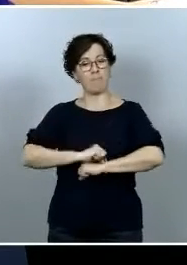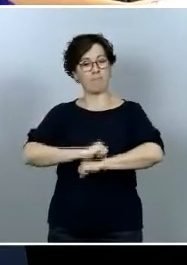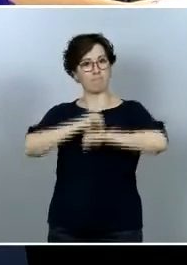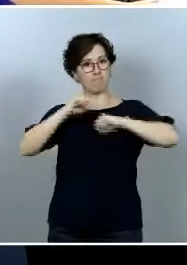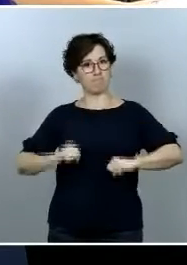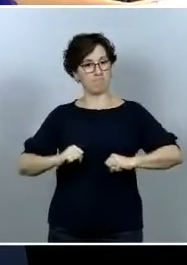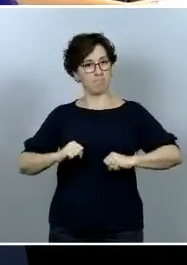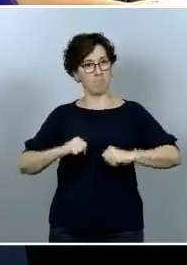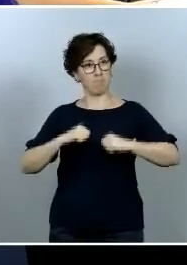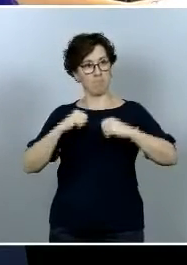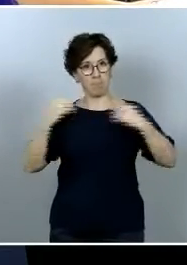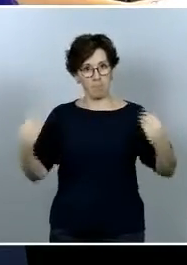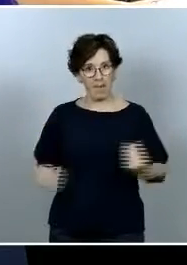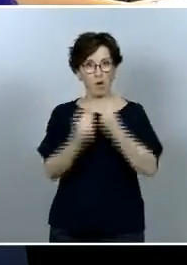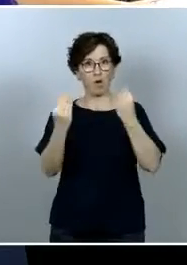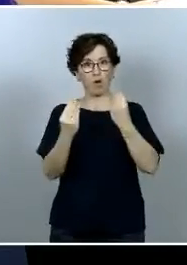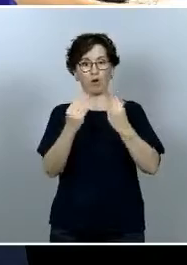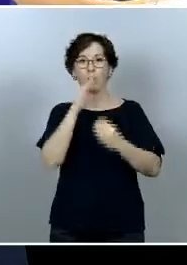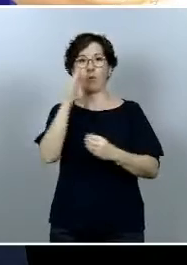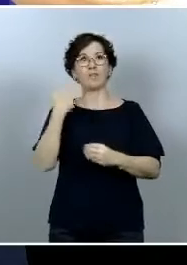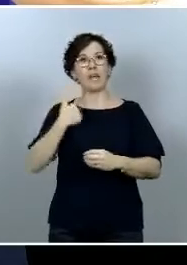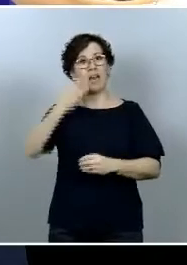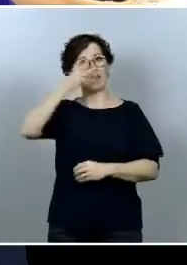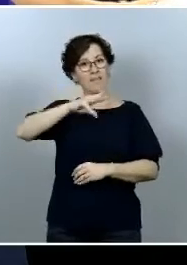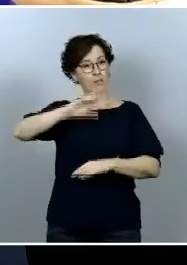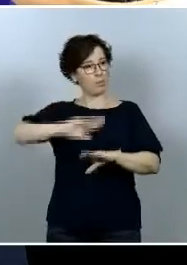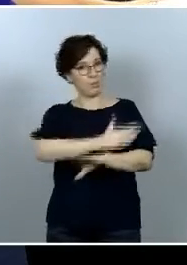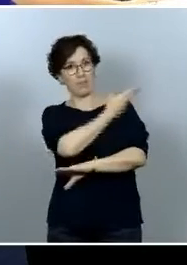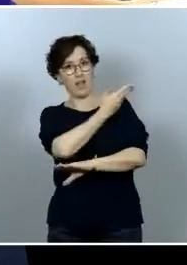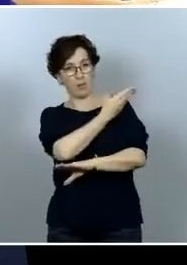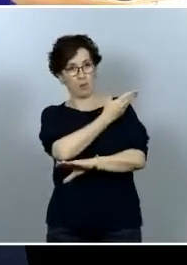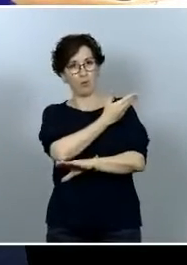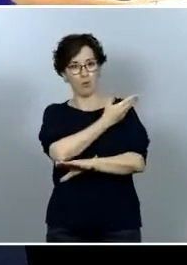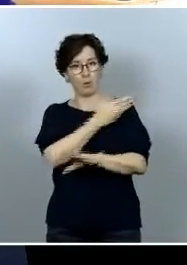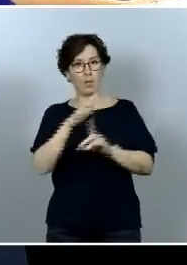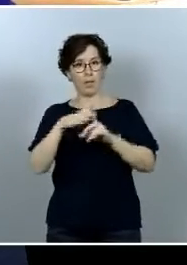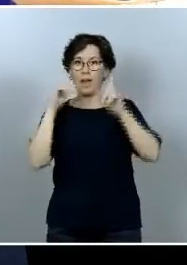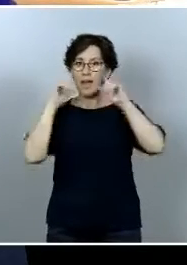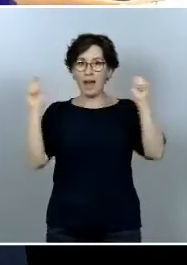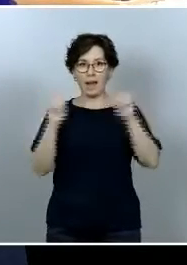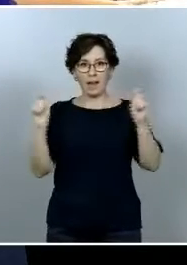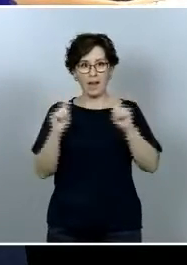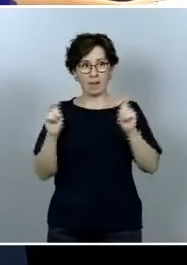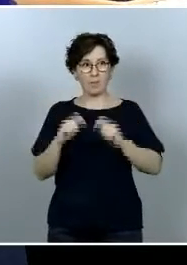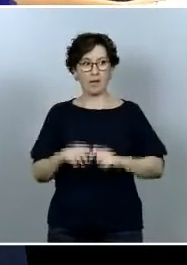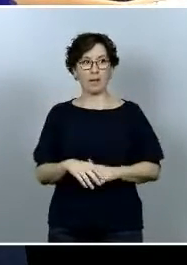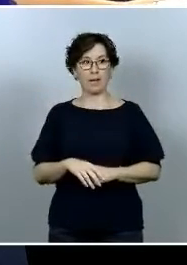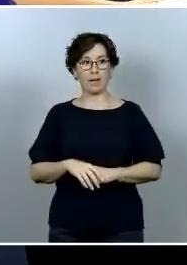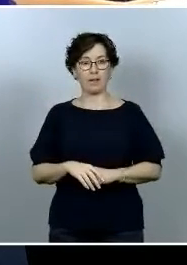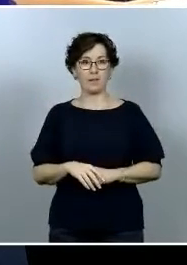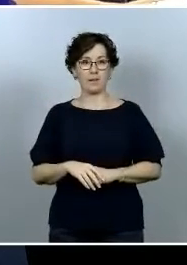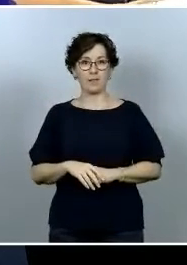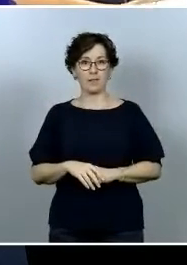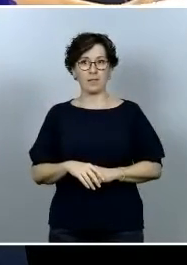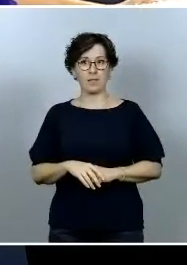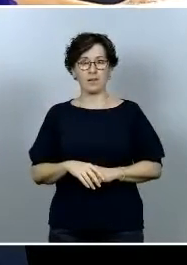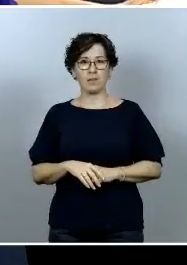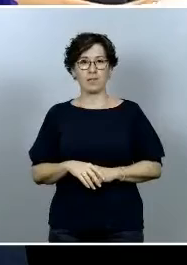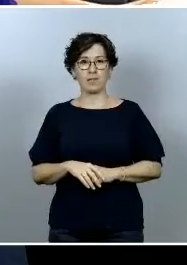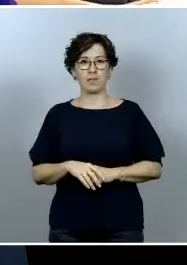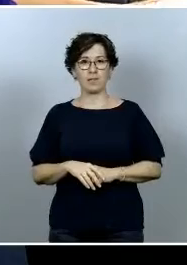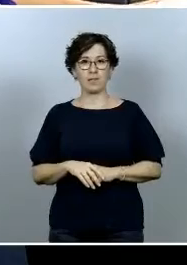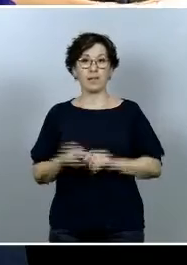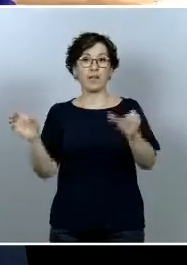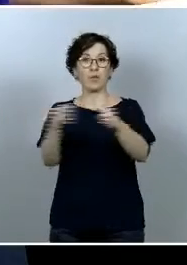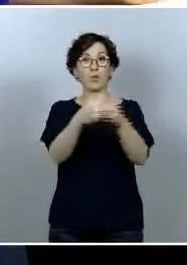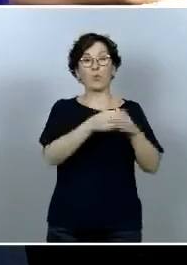estos tres meses de estado de alarma y cree posible mantener un equilibrio entre fuerzas antagónicas como pueden ser Ciudadanos